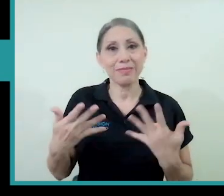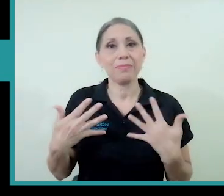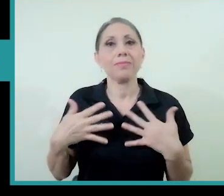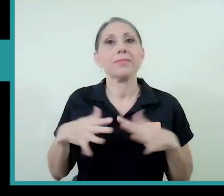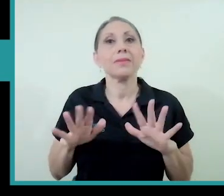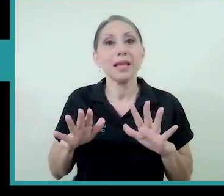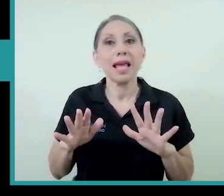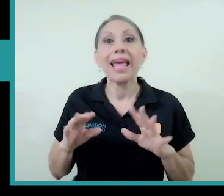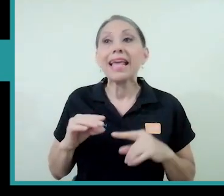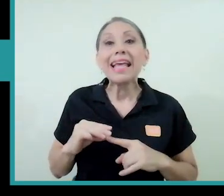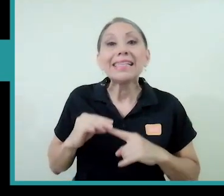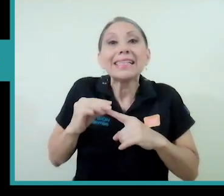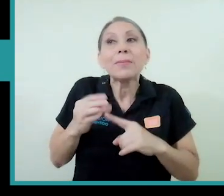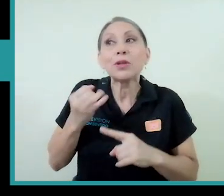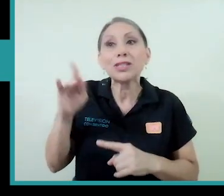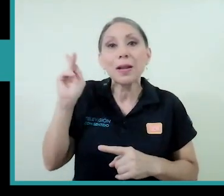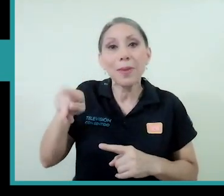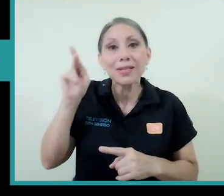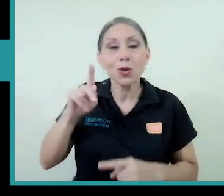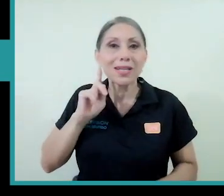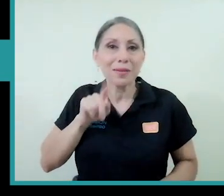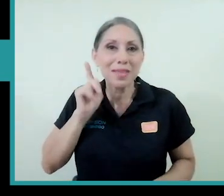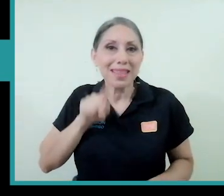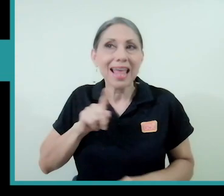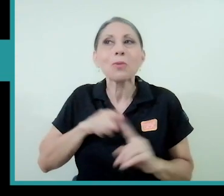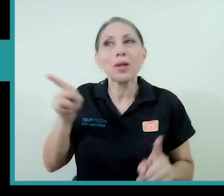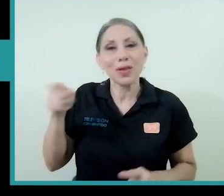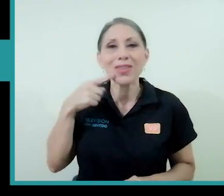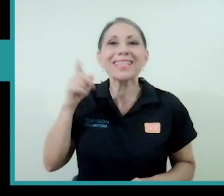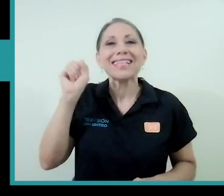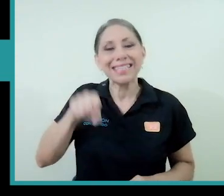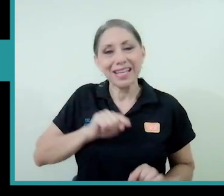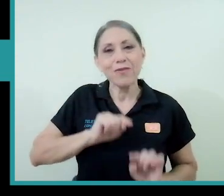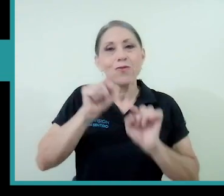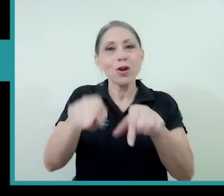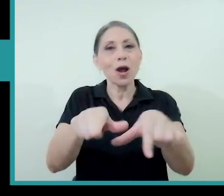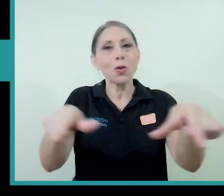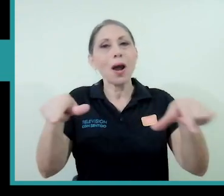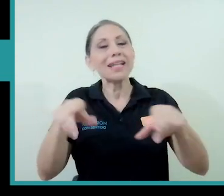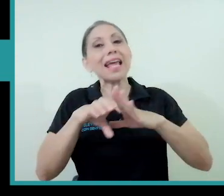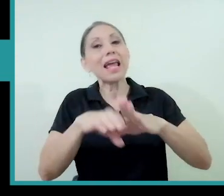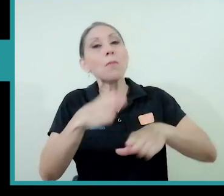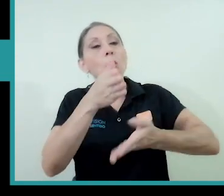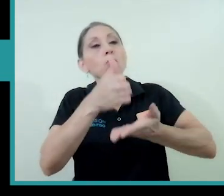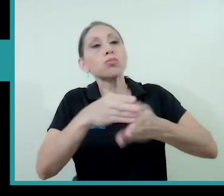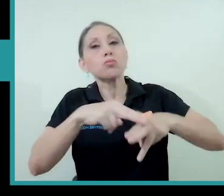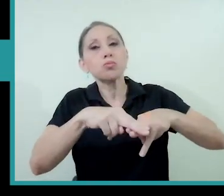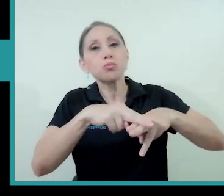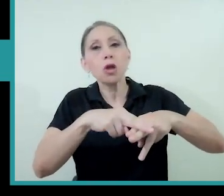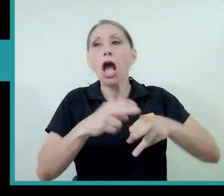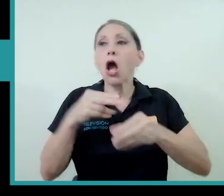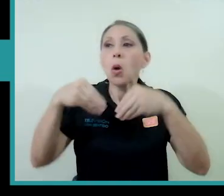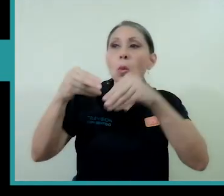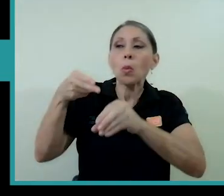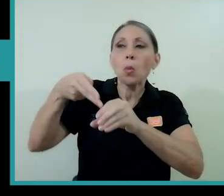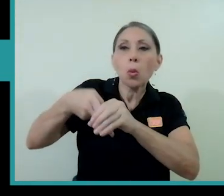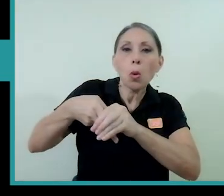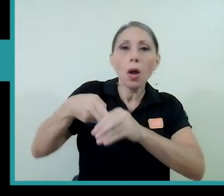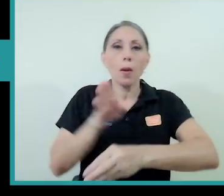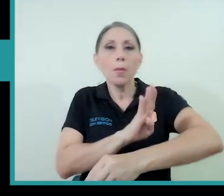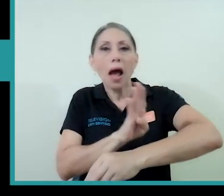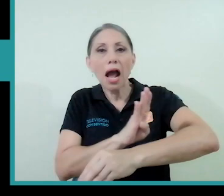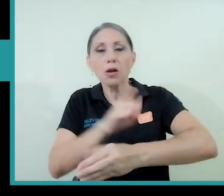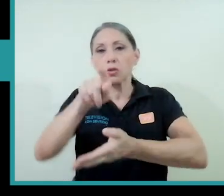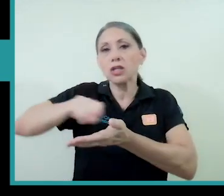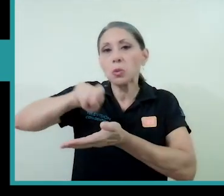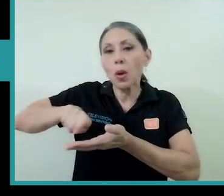se esté mintiendo, que sí se fueron a lugares como al ferrocarril, gasolineras, bancos, escuelas, universidades, etcétera,